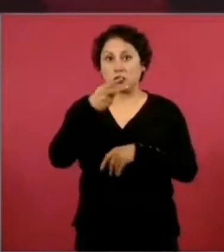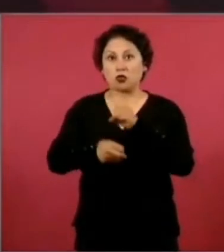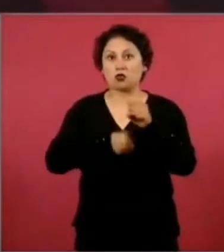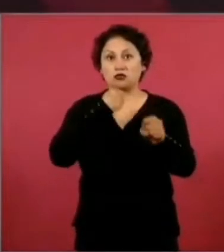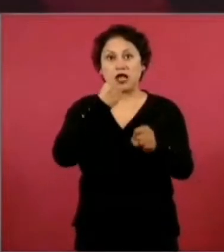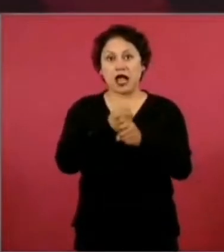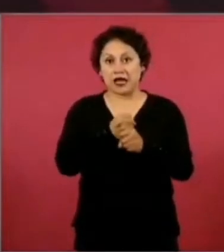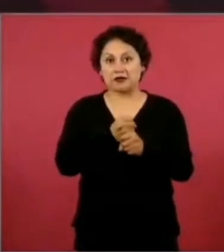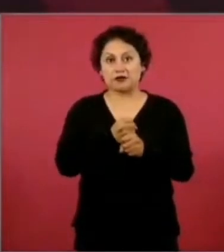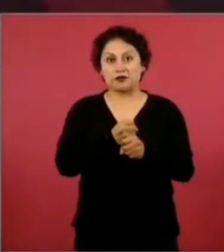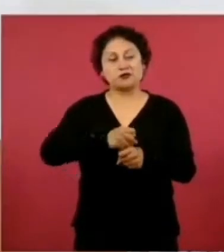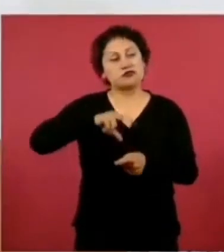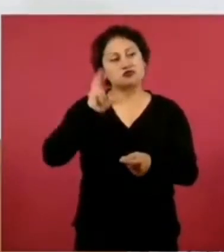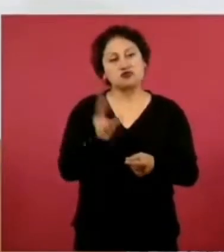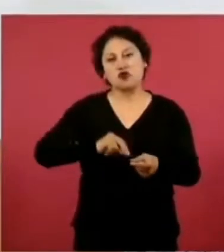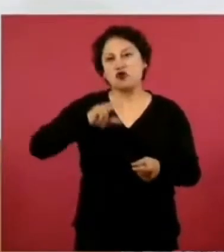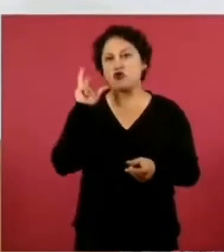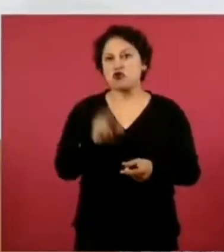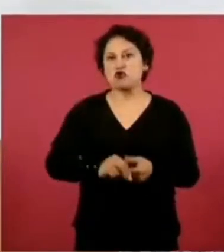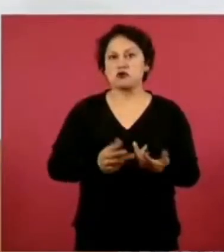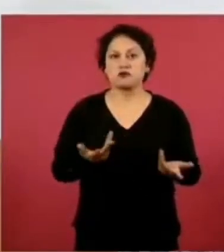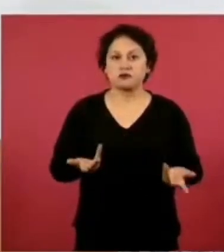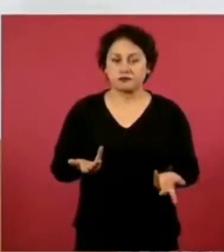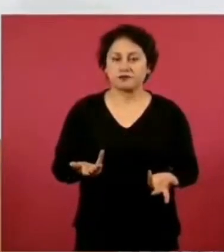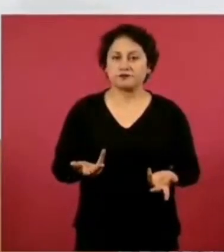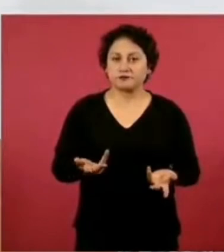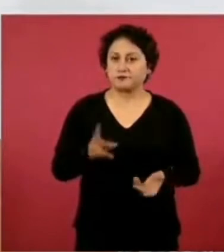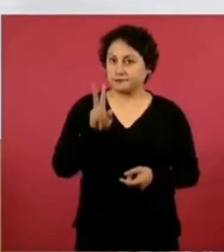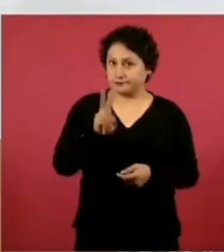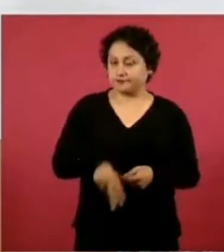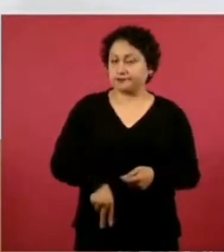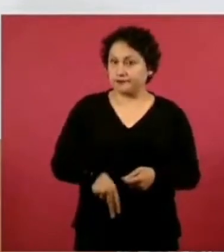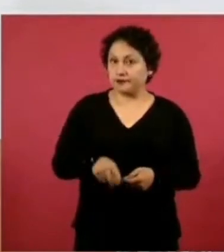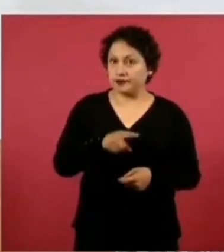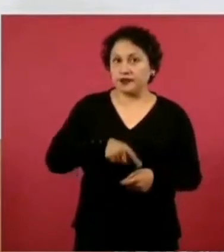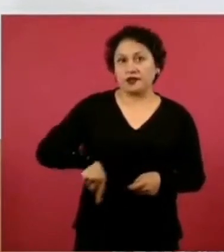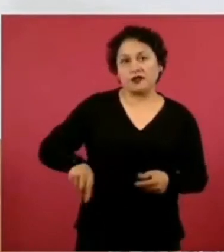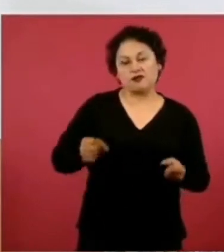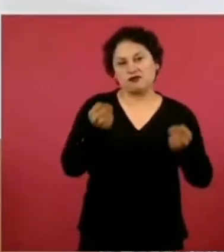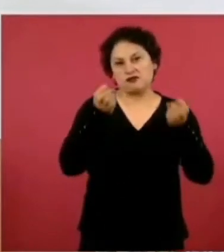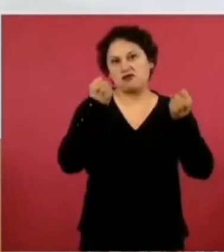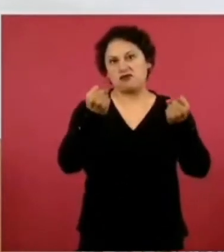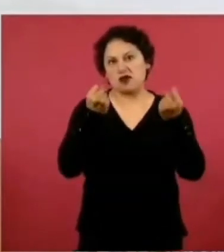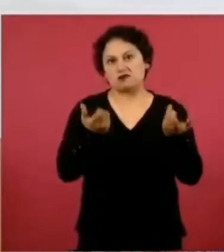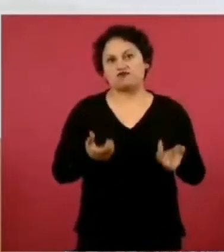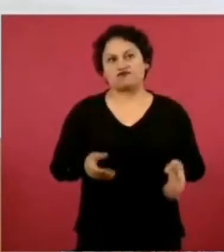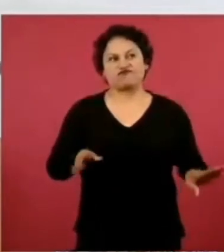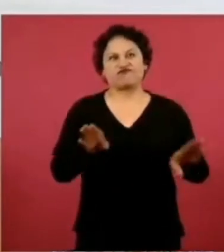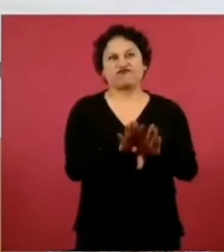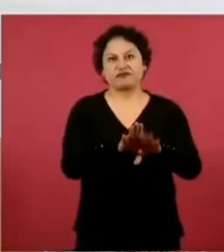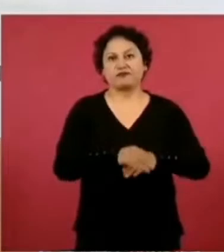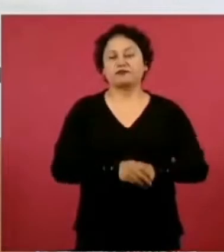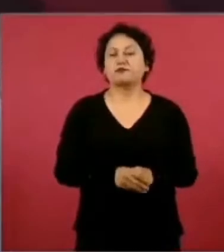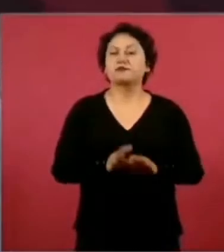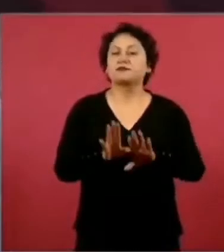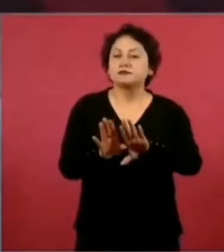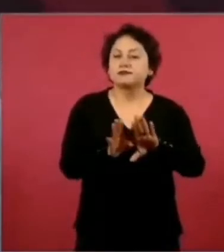presupuesto, y la campaña fuerte. Entonces, hay que tener cuidado.